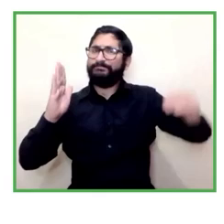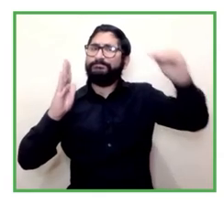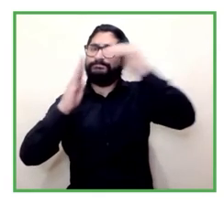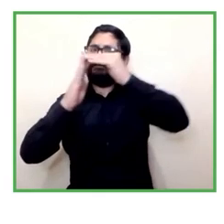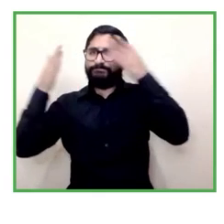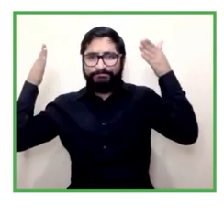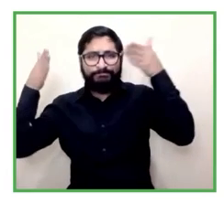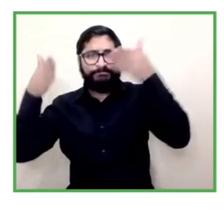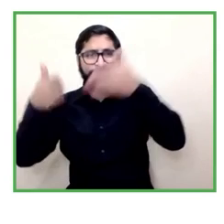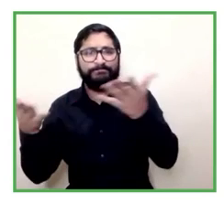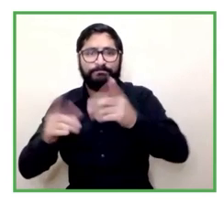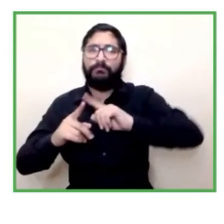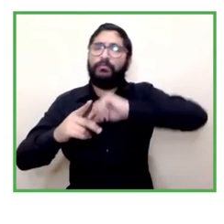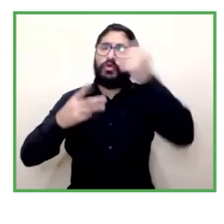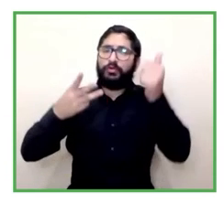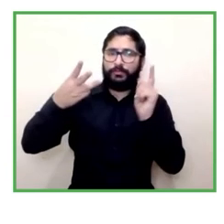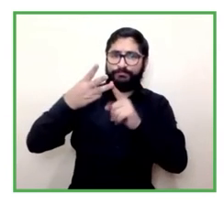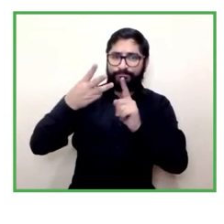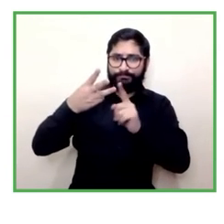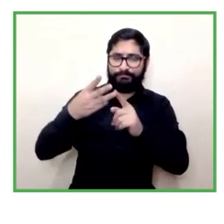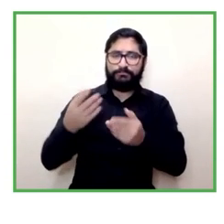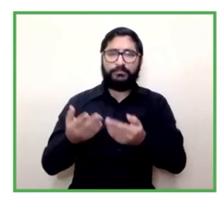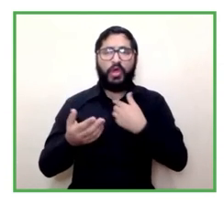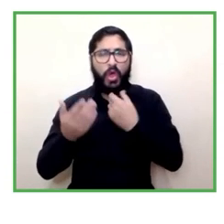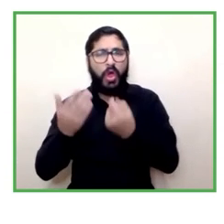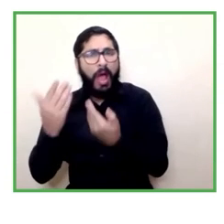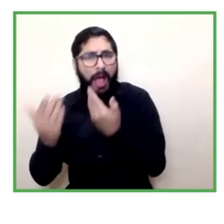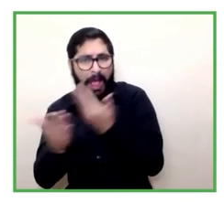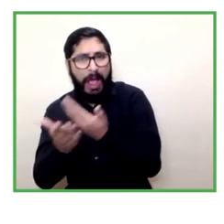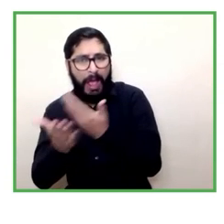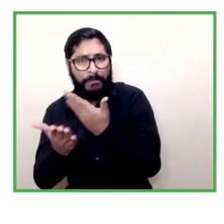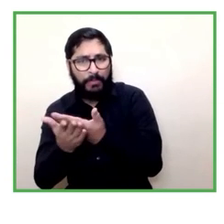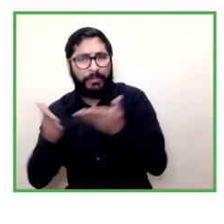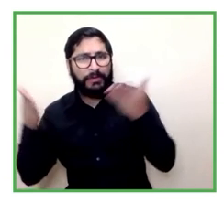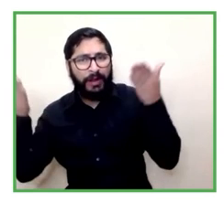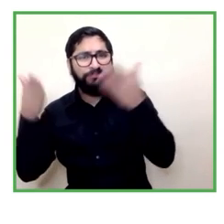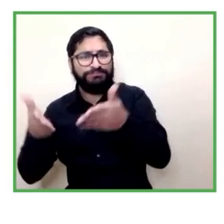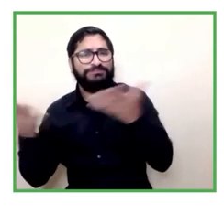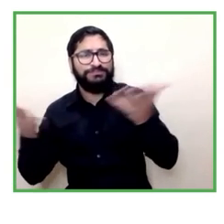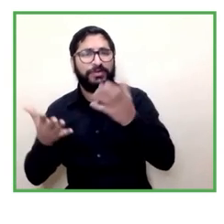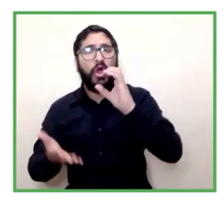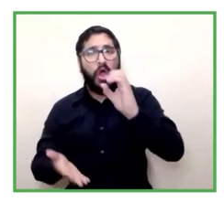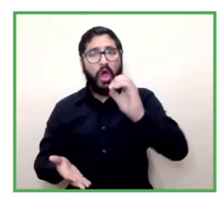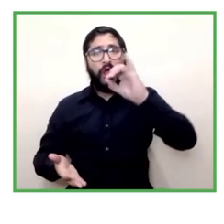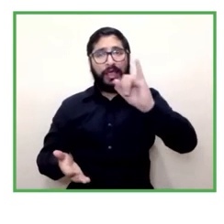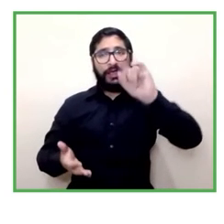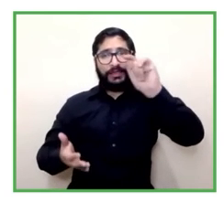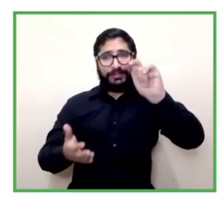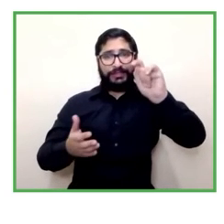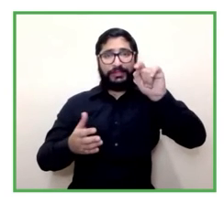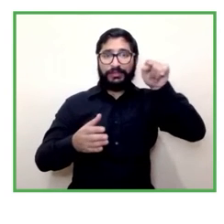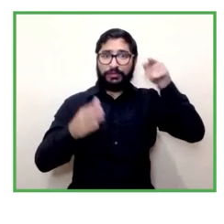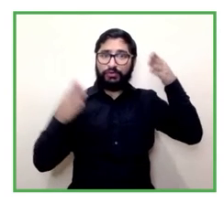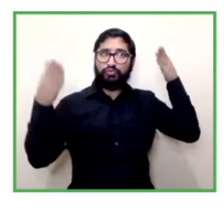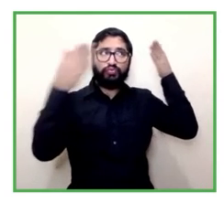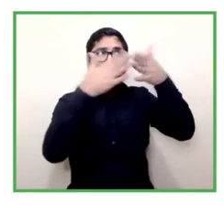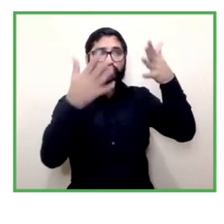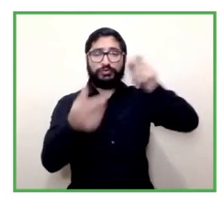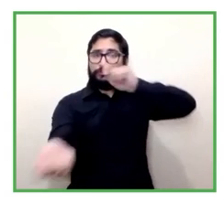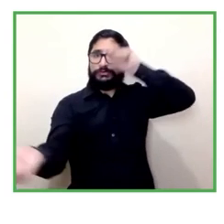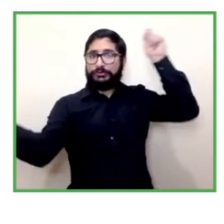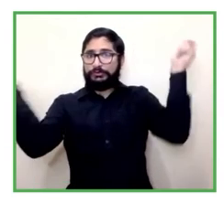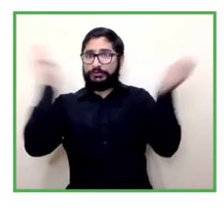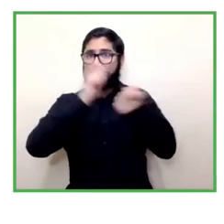pregunta creemos nosotros en OIT y por supuesto en otras partes que los desafíos del cambio climático los desafíos de